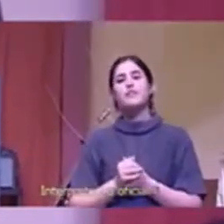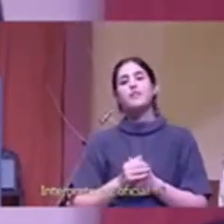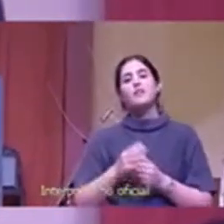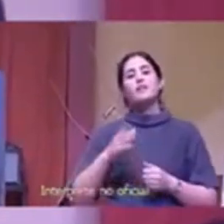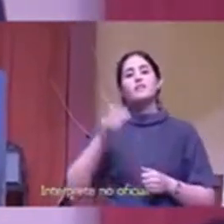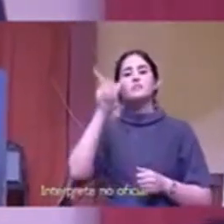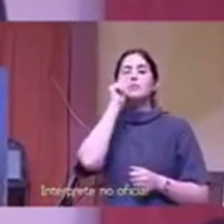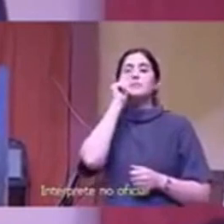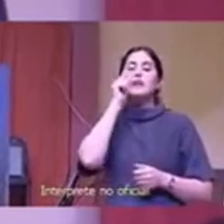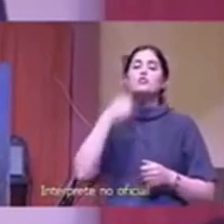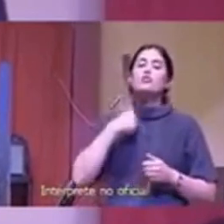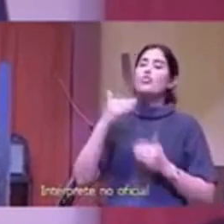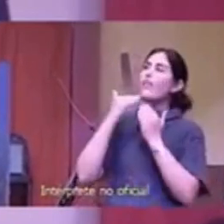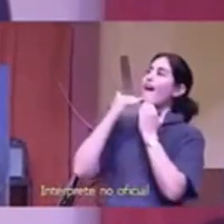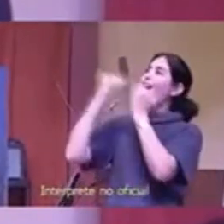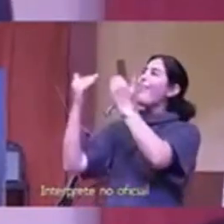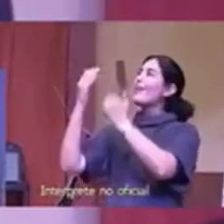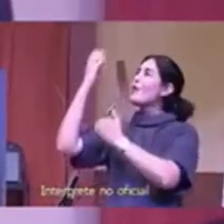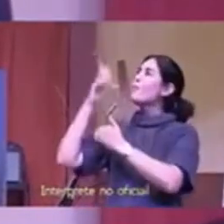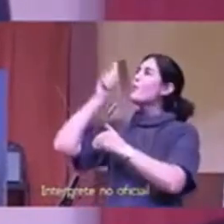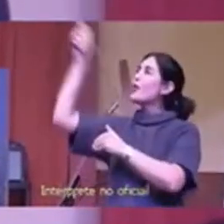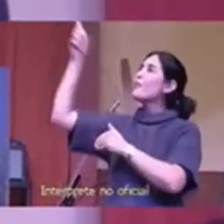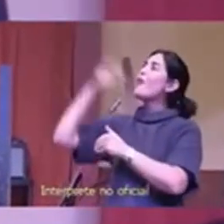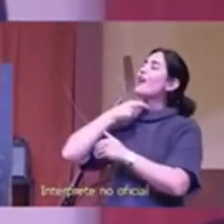doy gracias por ser llamado a hacer luz